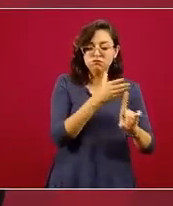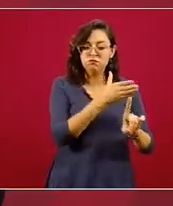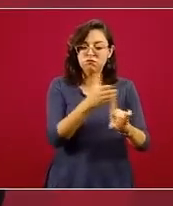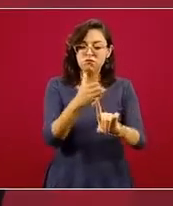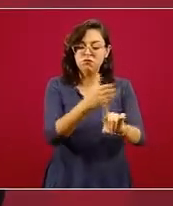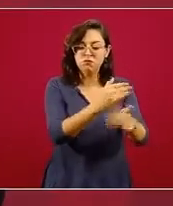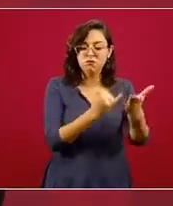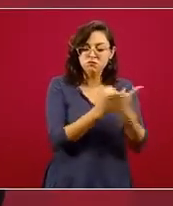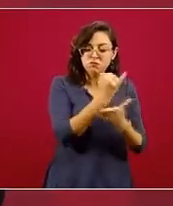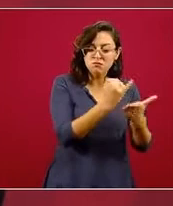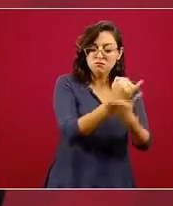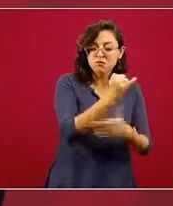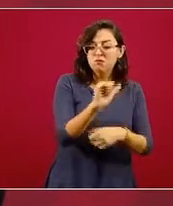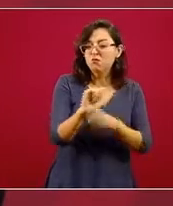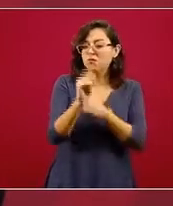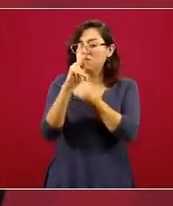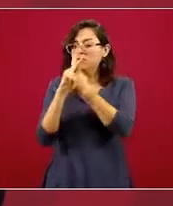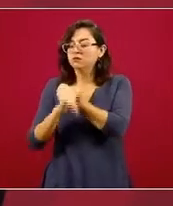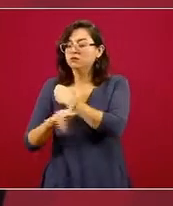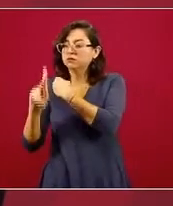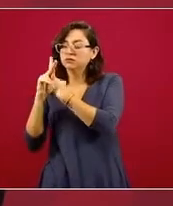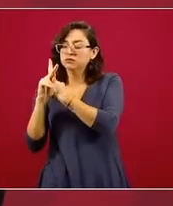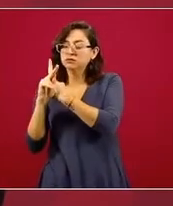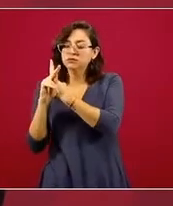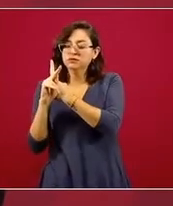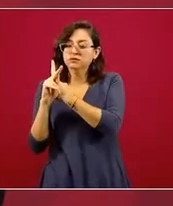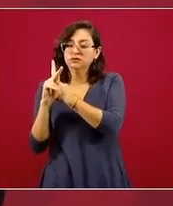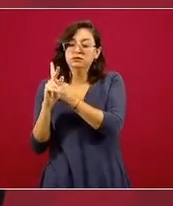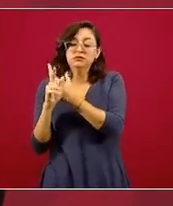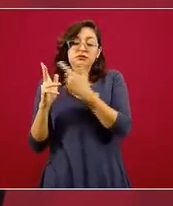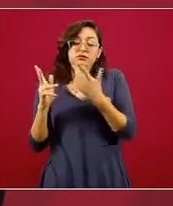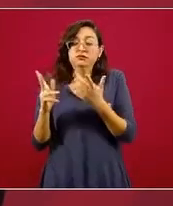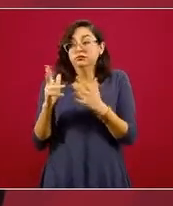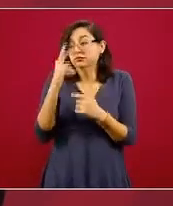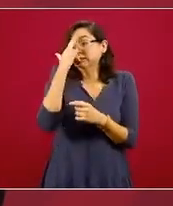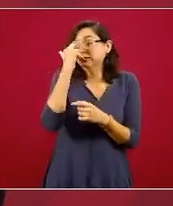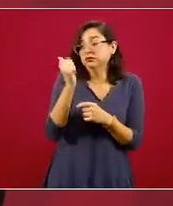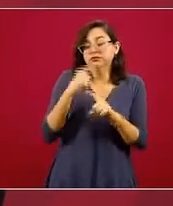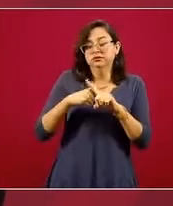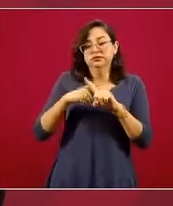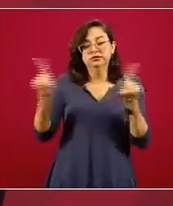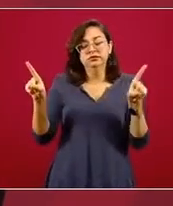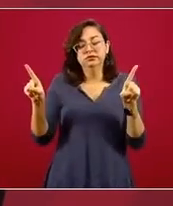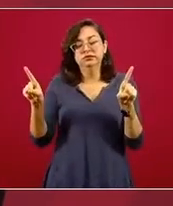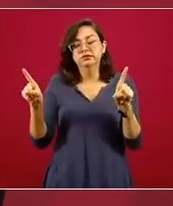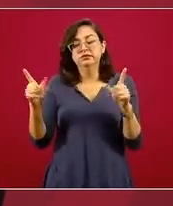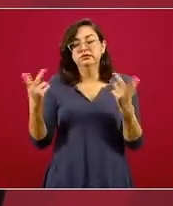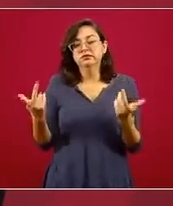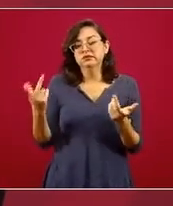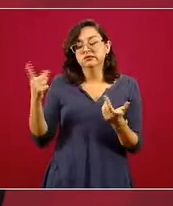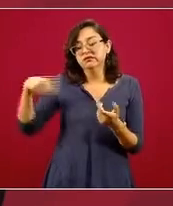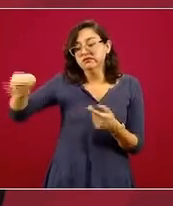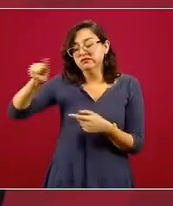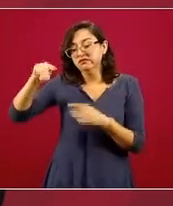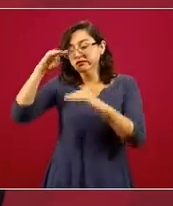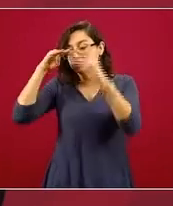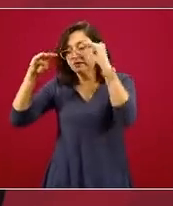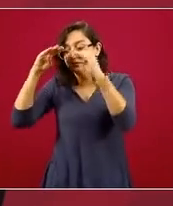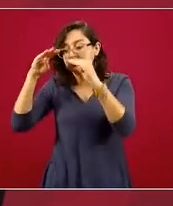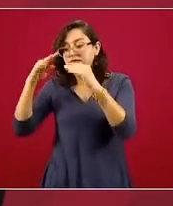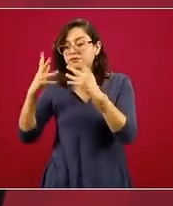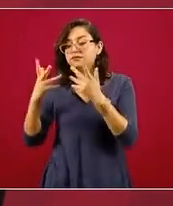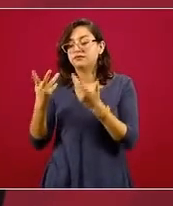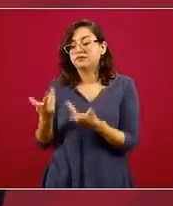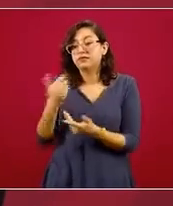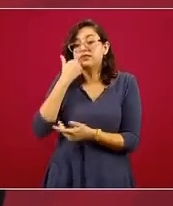otros países, por razones distintas, pero se atendió una inquietud del